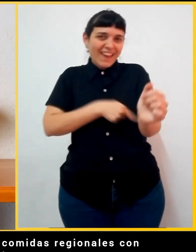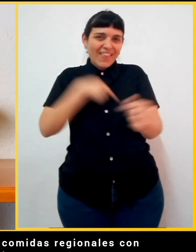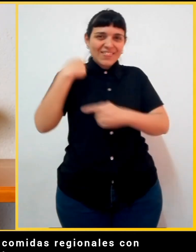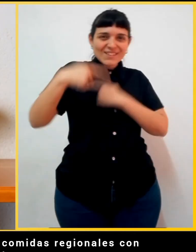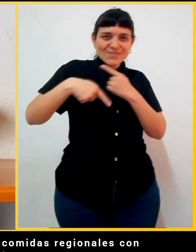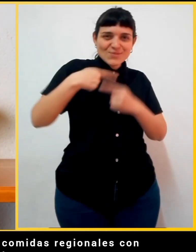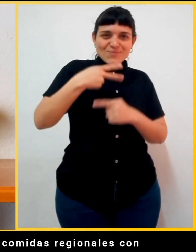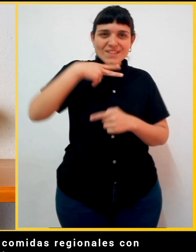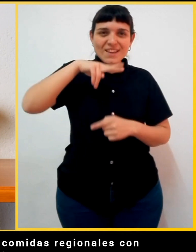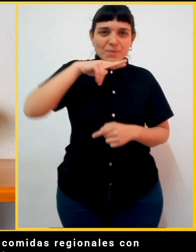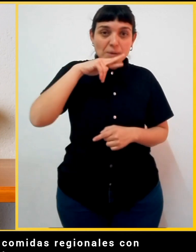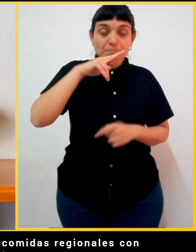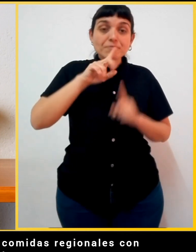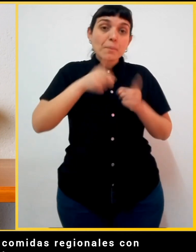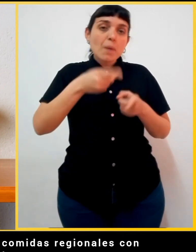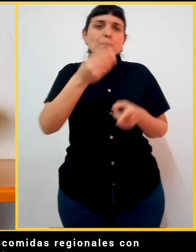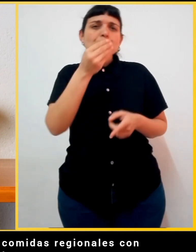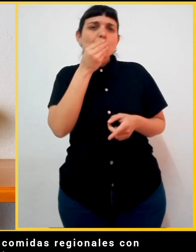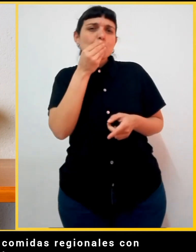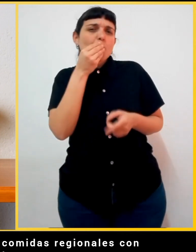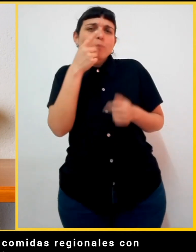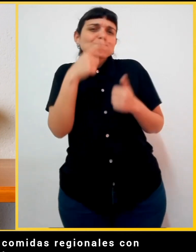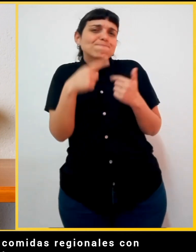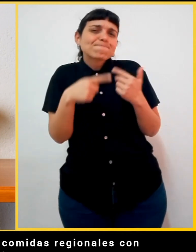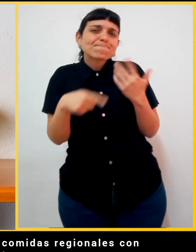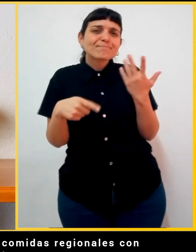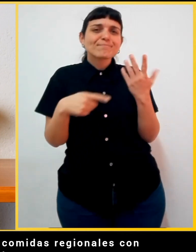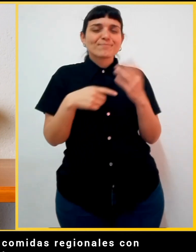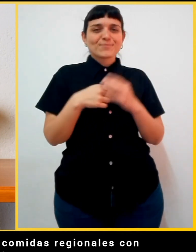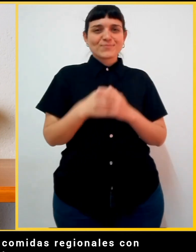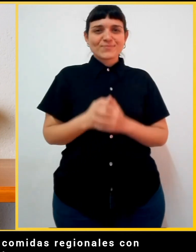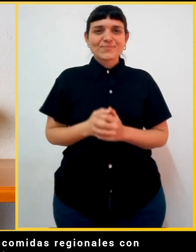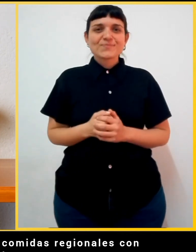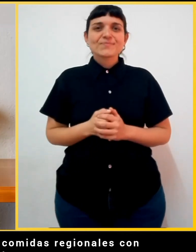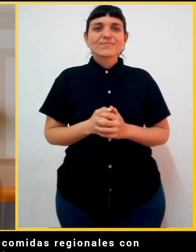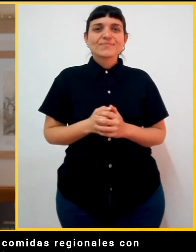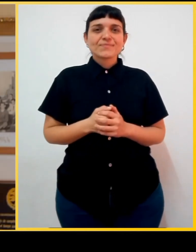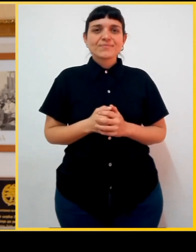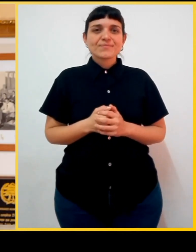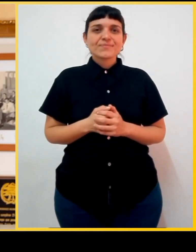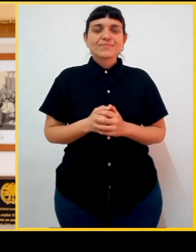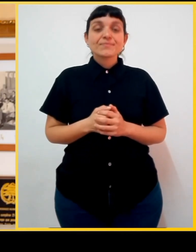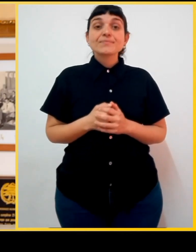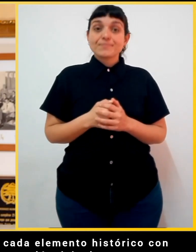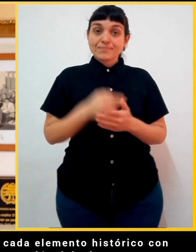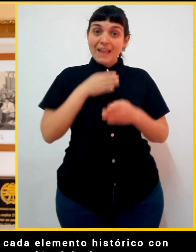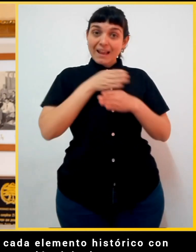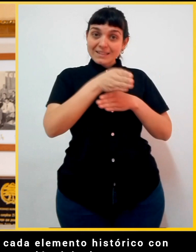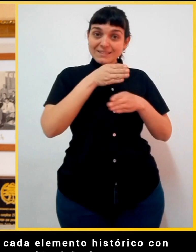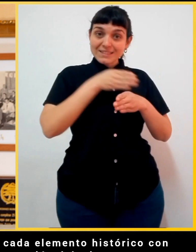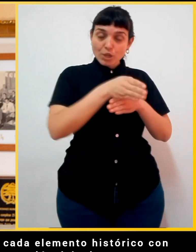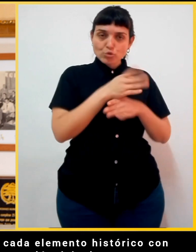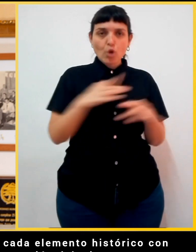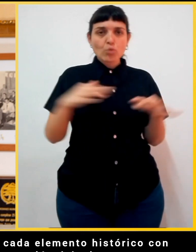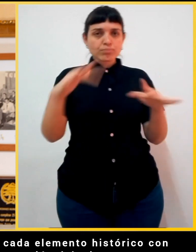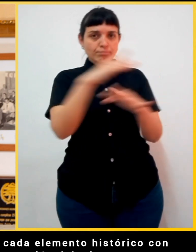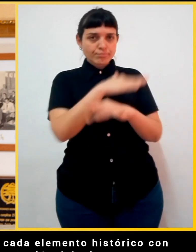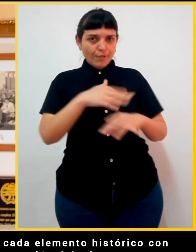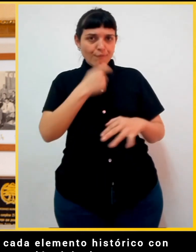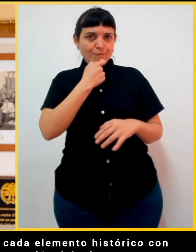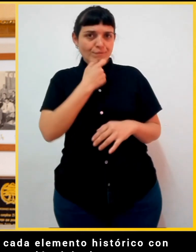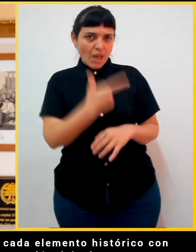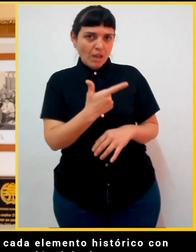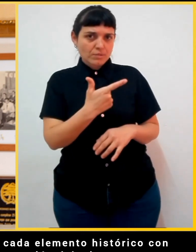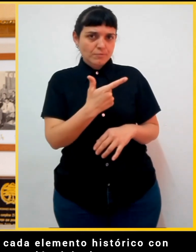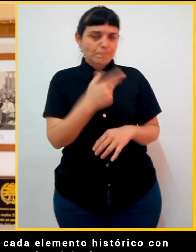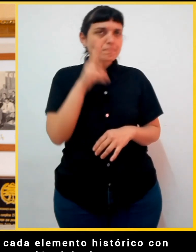a disfrutar de las comidas regionales con todos nuestros sentidos. Con acceso y circulación a